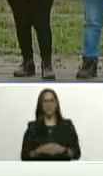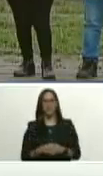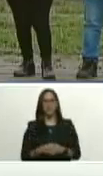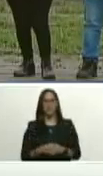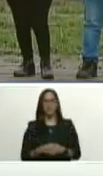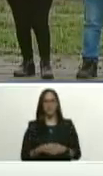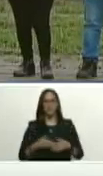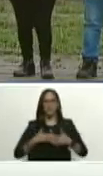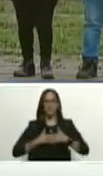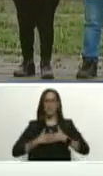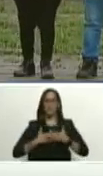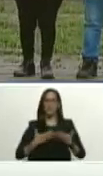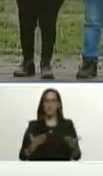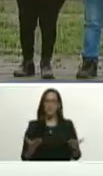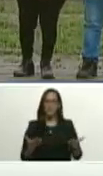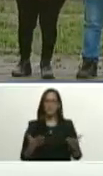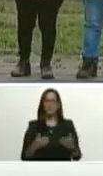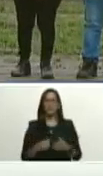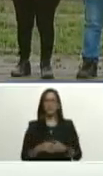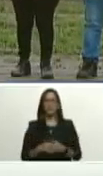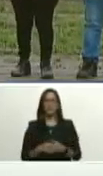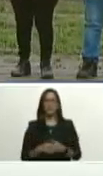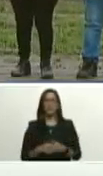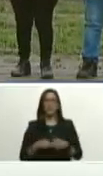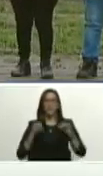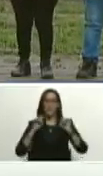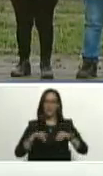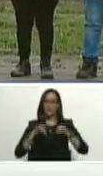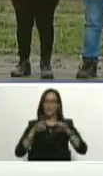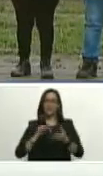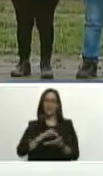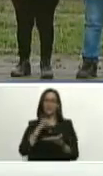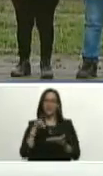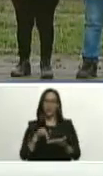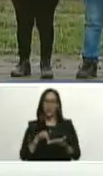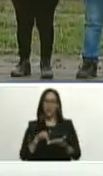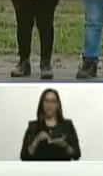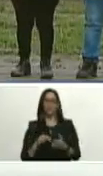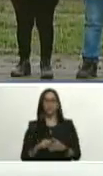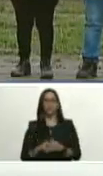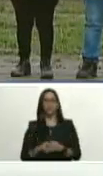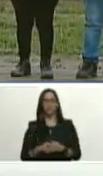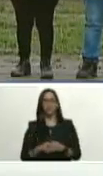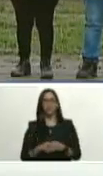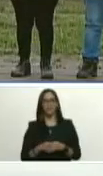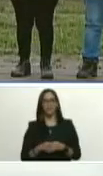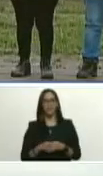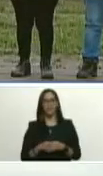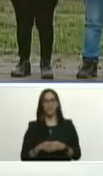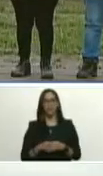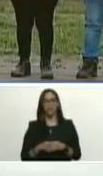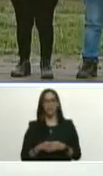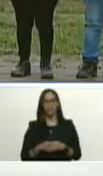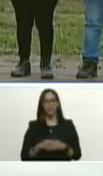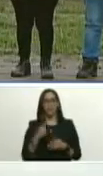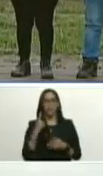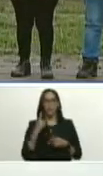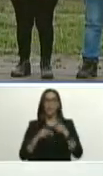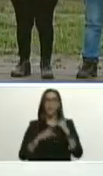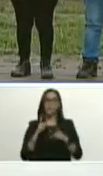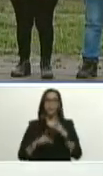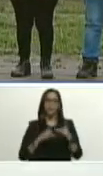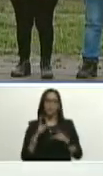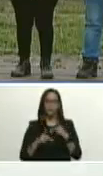garantizar la semilla nacional garantizar una producción